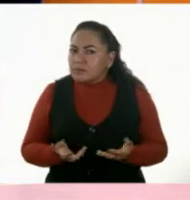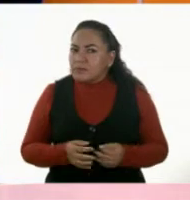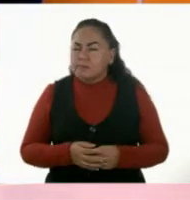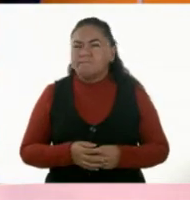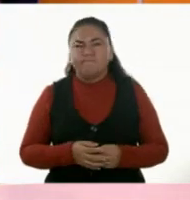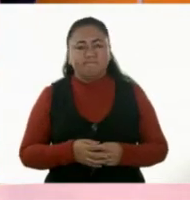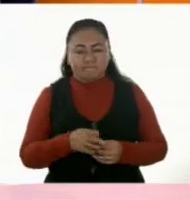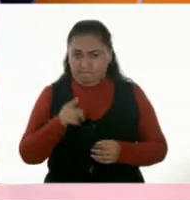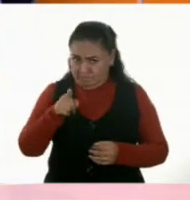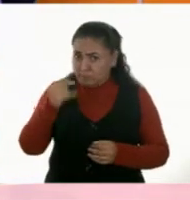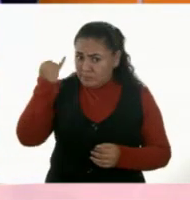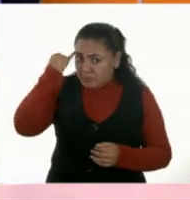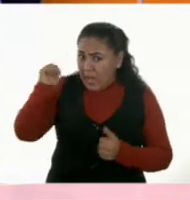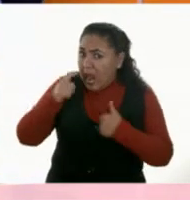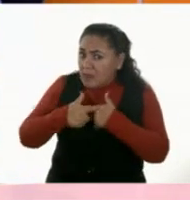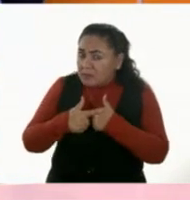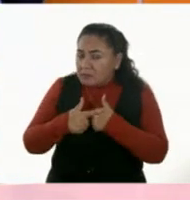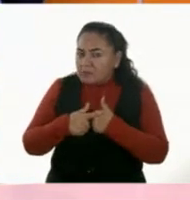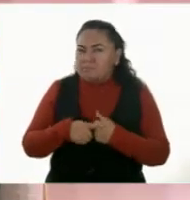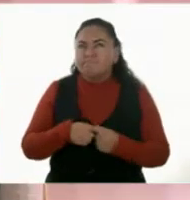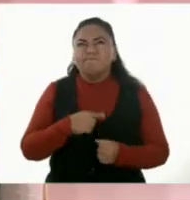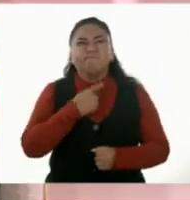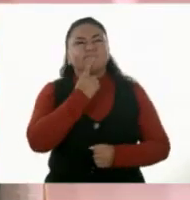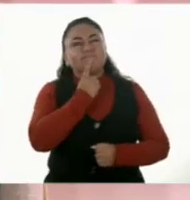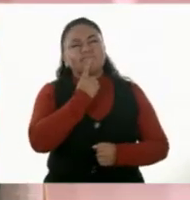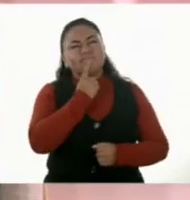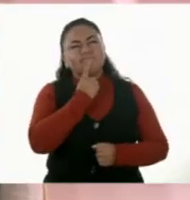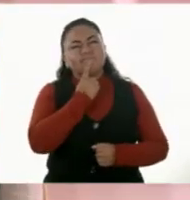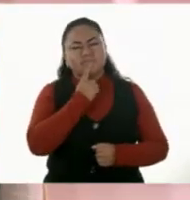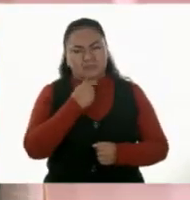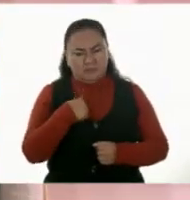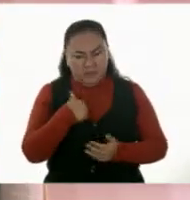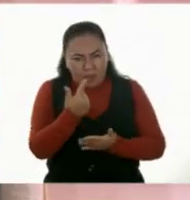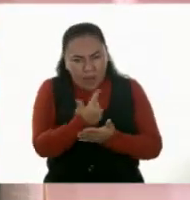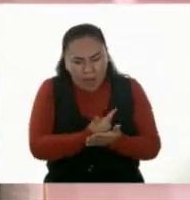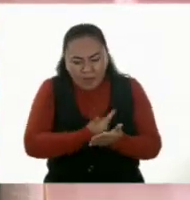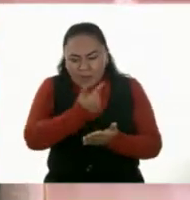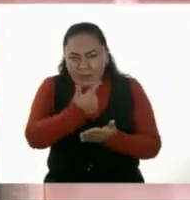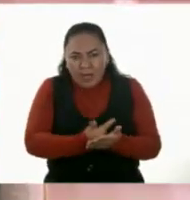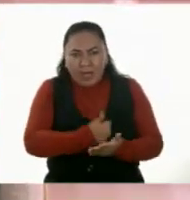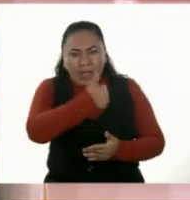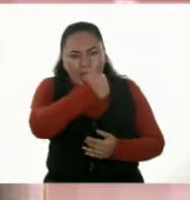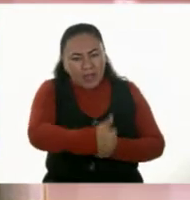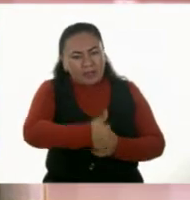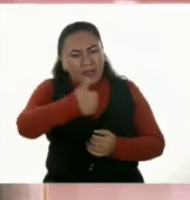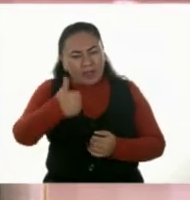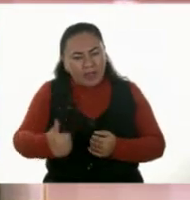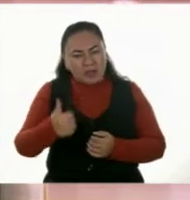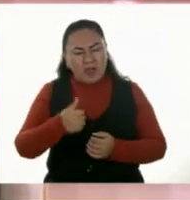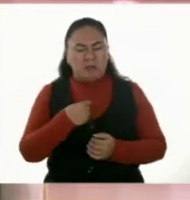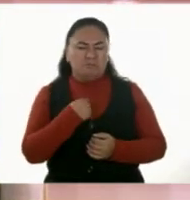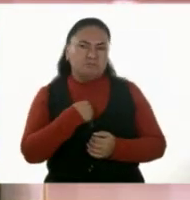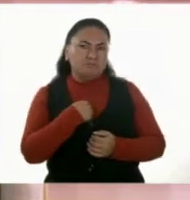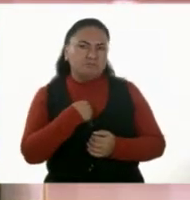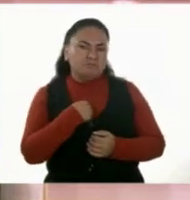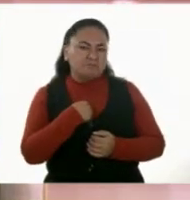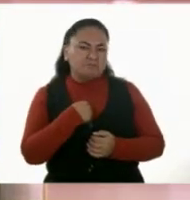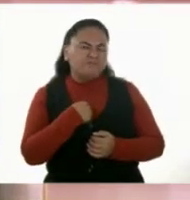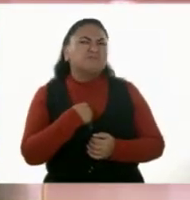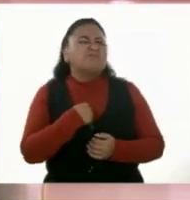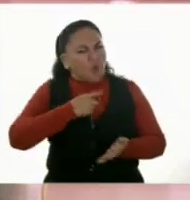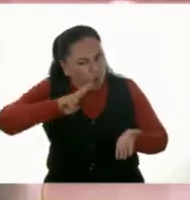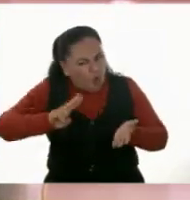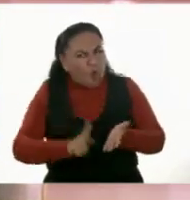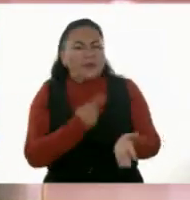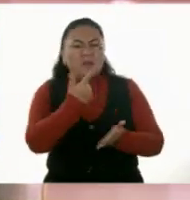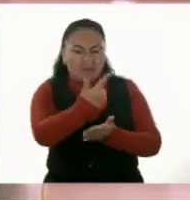¿Se te ocurre algo? Pues, si estuvimos contando las de cada una, yo creo que podemos volver a